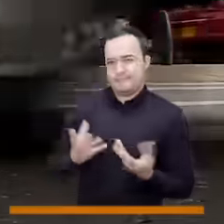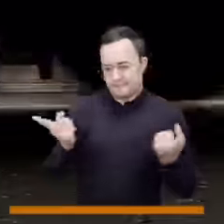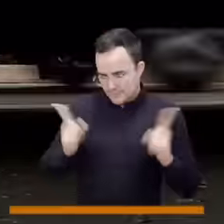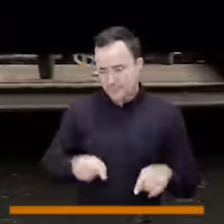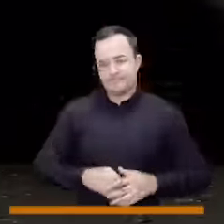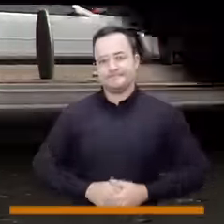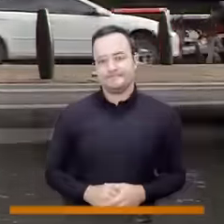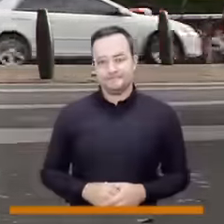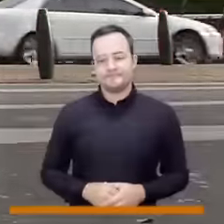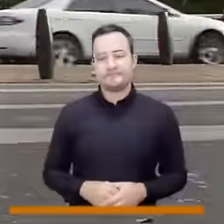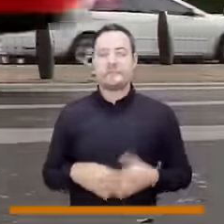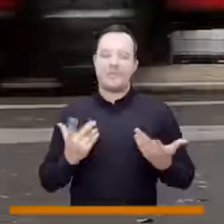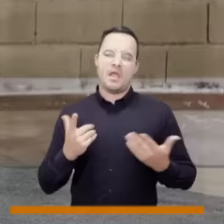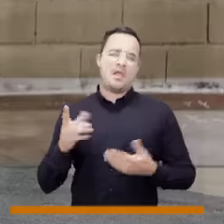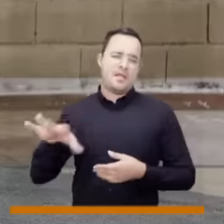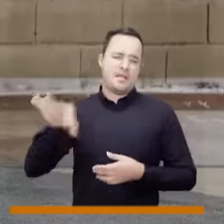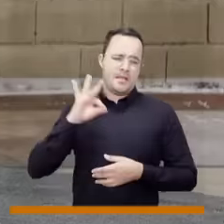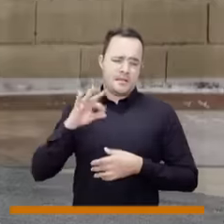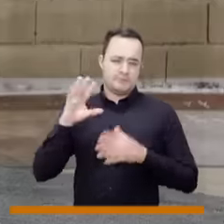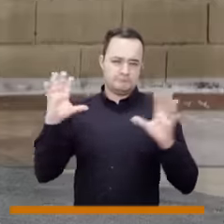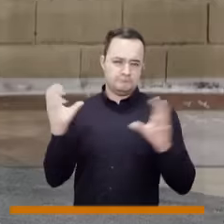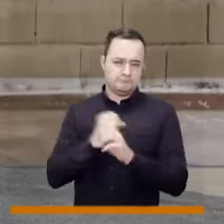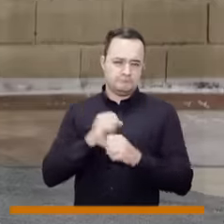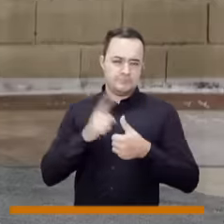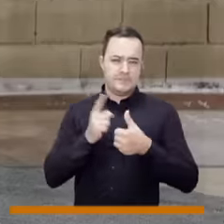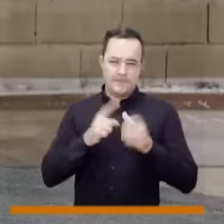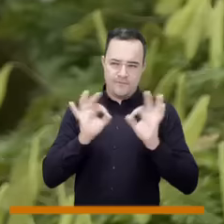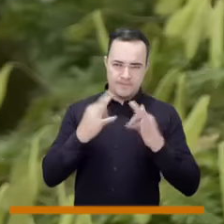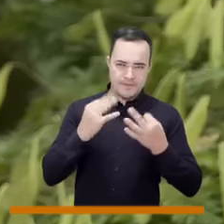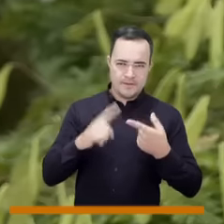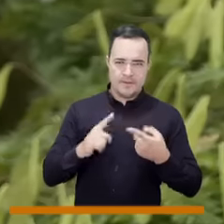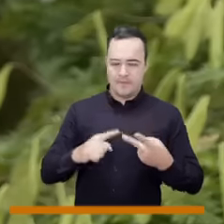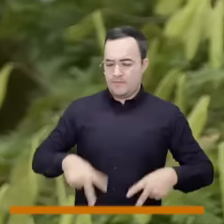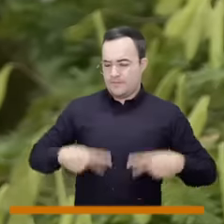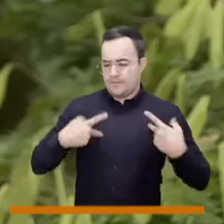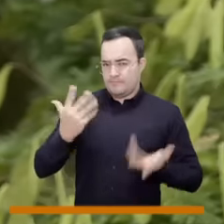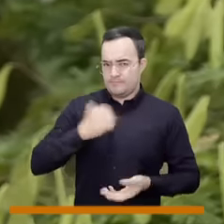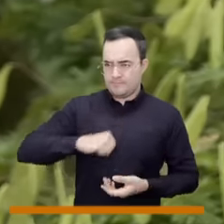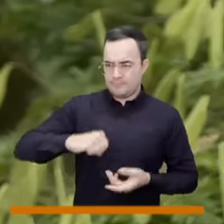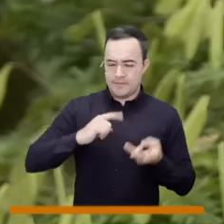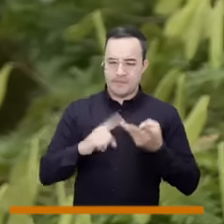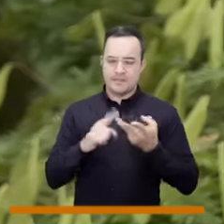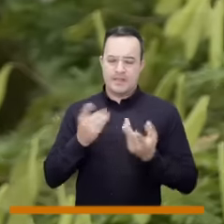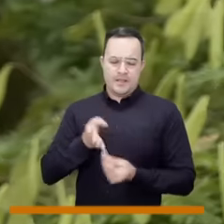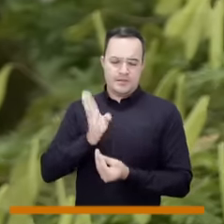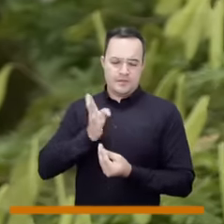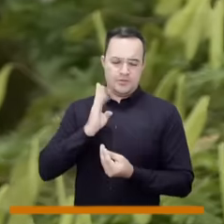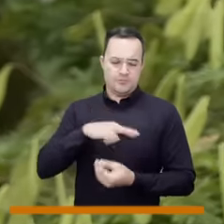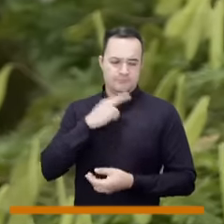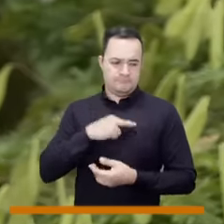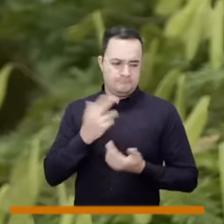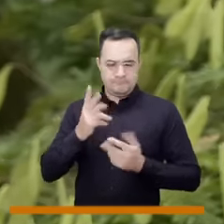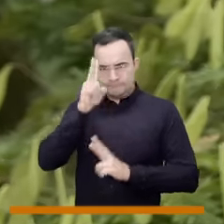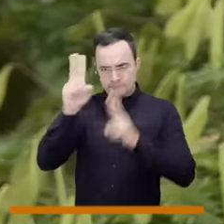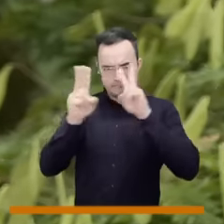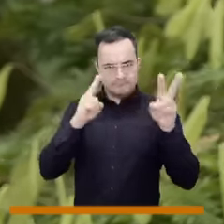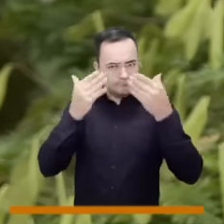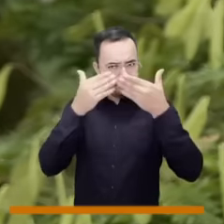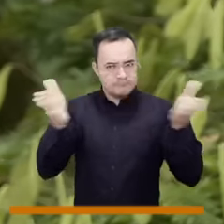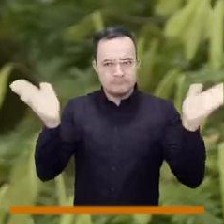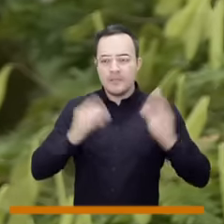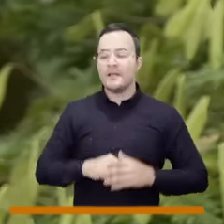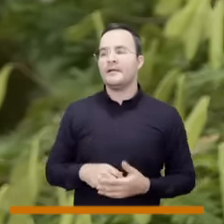entonces, usted nos ha hablado, familia, derecho a la vida, que me parece que también ahí podemos hacer un énfasis, la libertad religiosa que ya nos la han fiado,